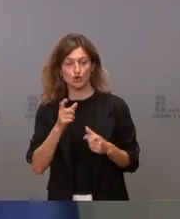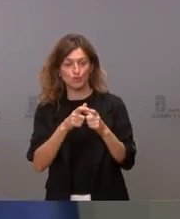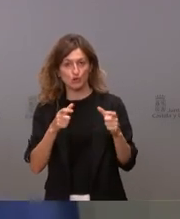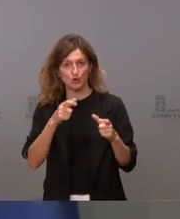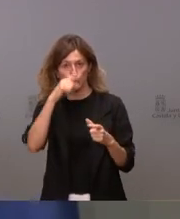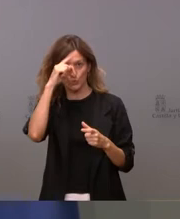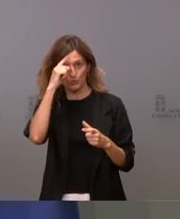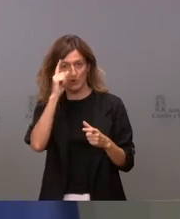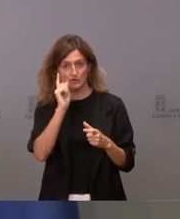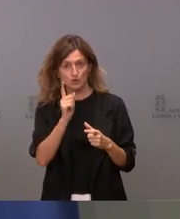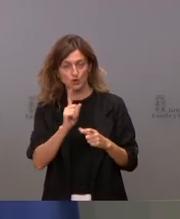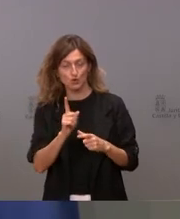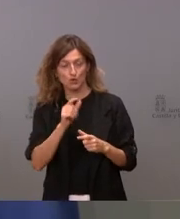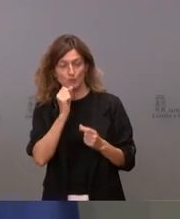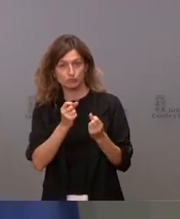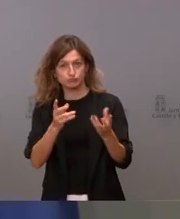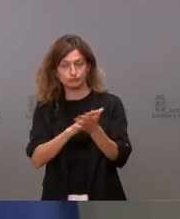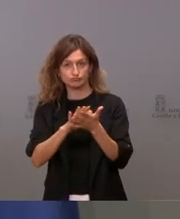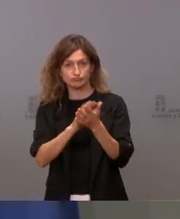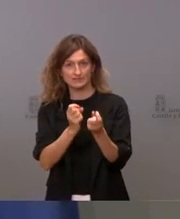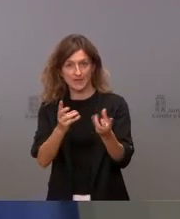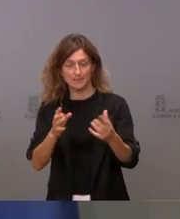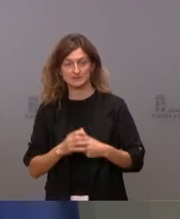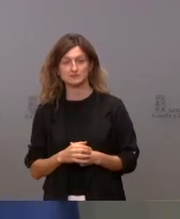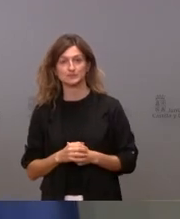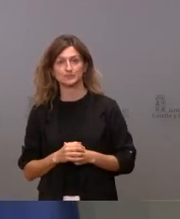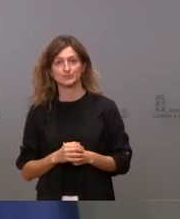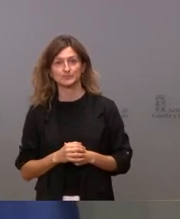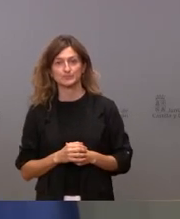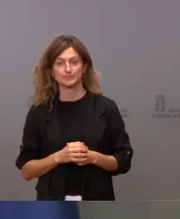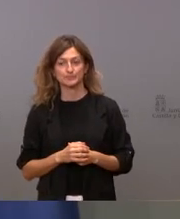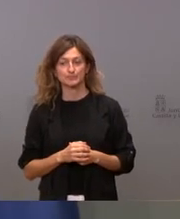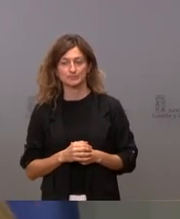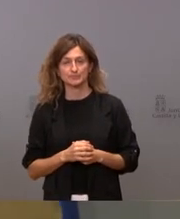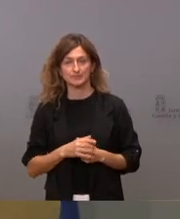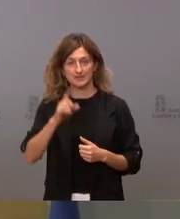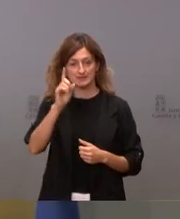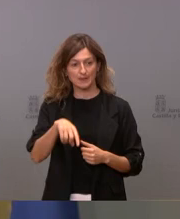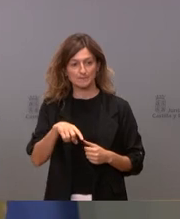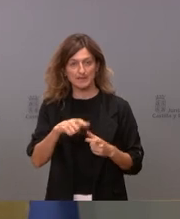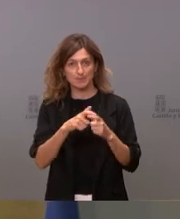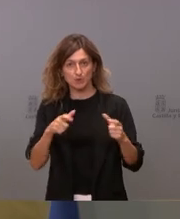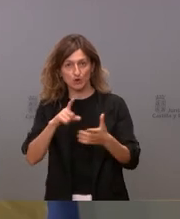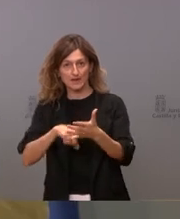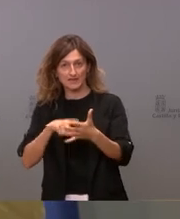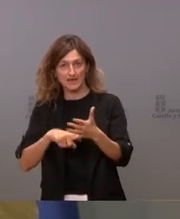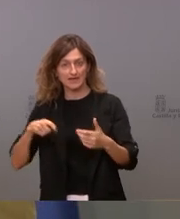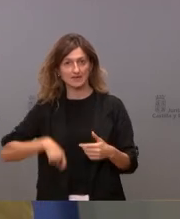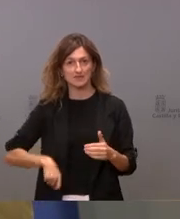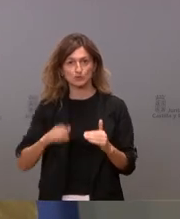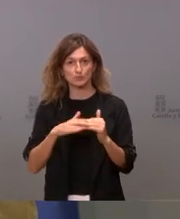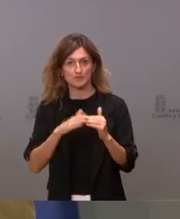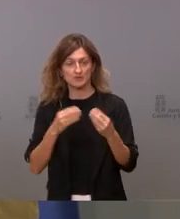cultural, he hablado de varias cosas, sino también el bono, el alquiler, el ingreso mínimo vital